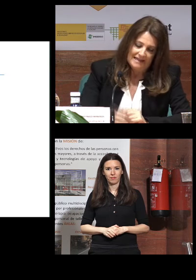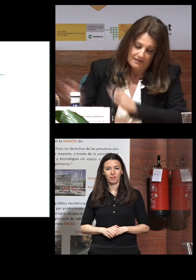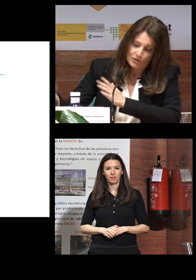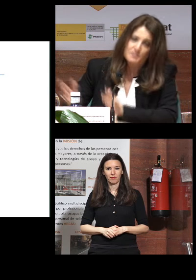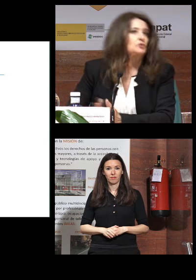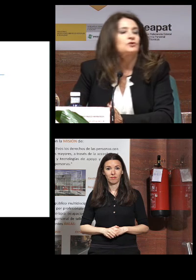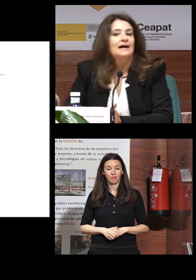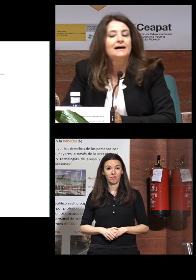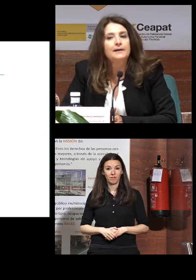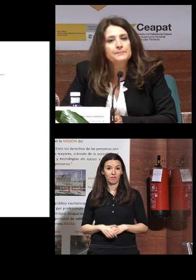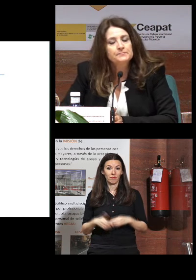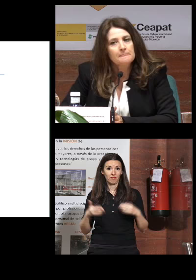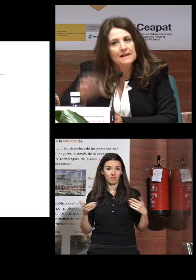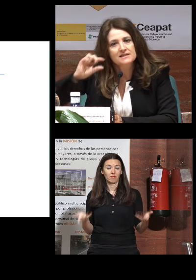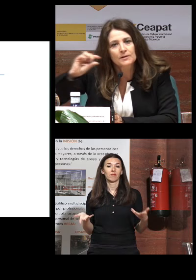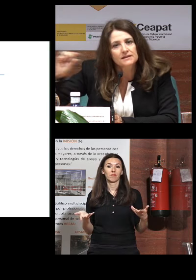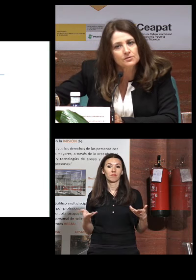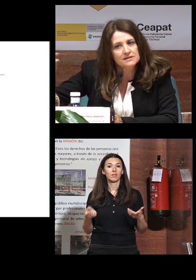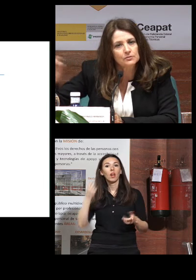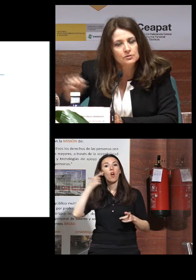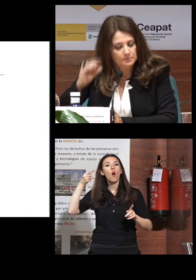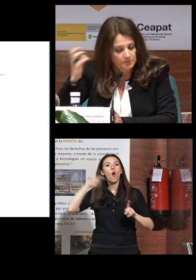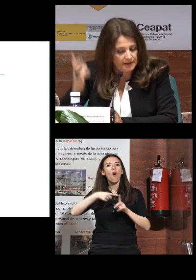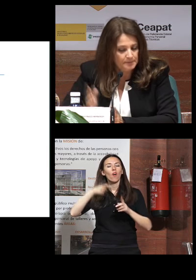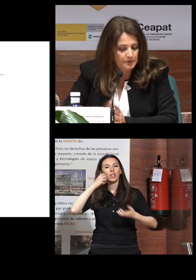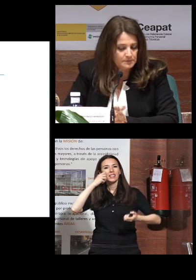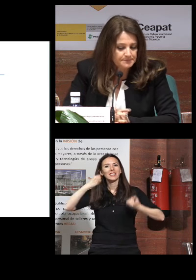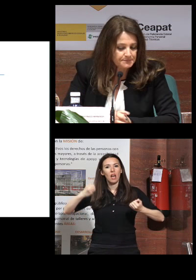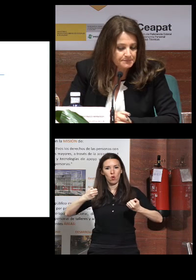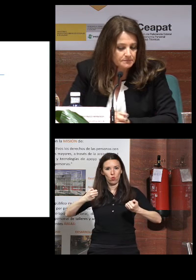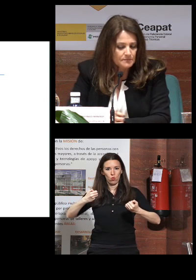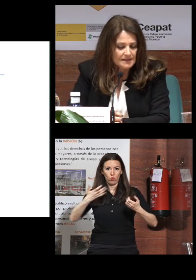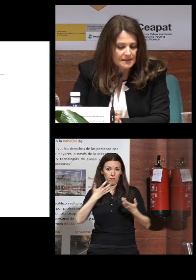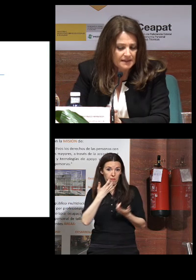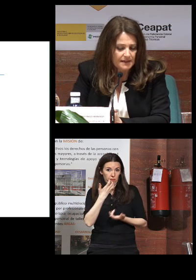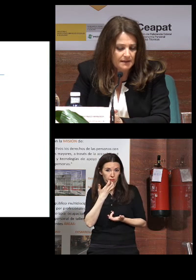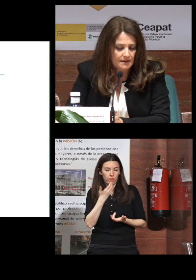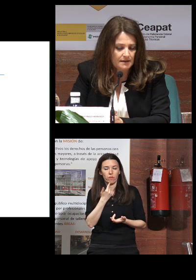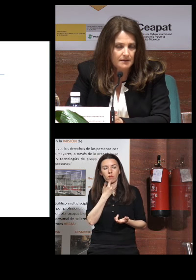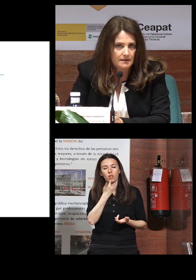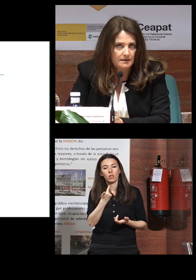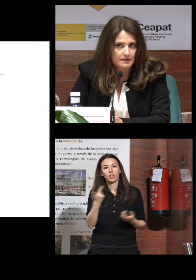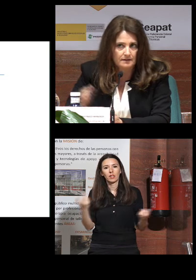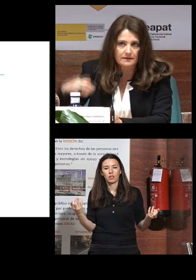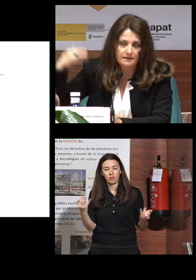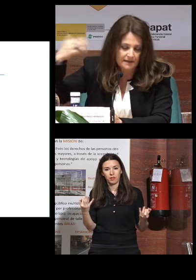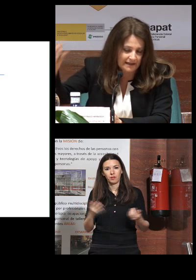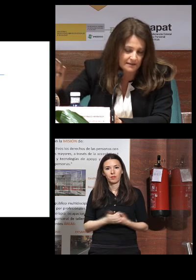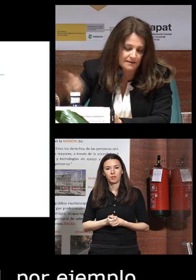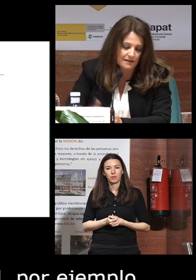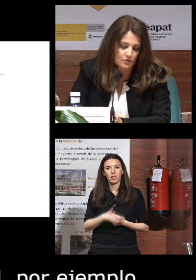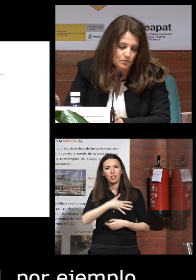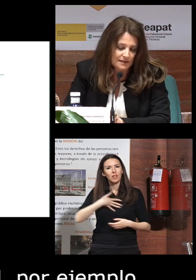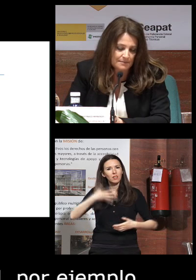con respecto a ese objetivo de salud por ejemplo dice quiere